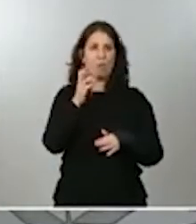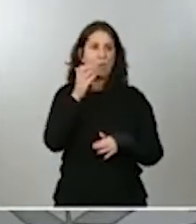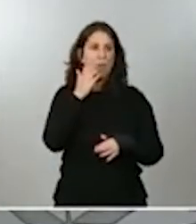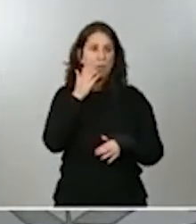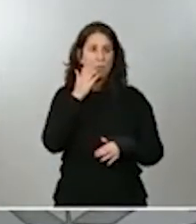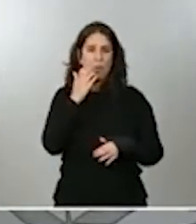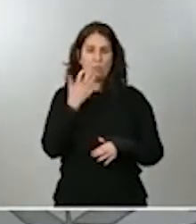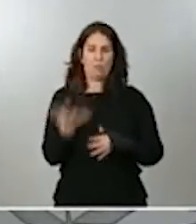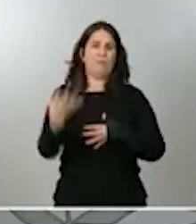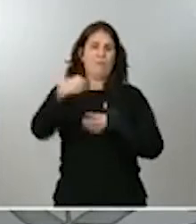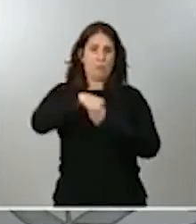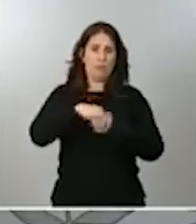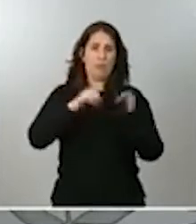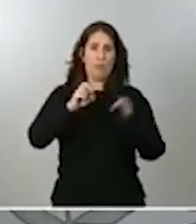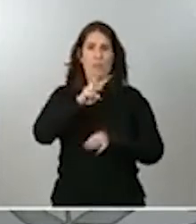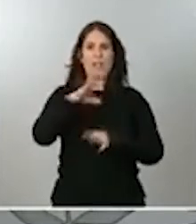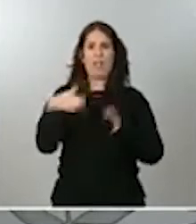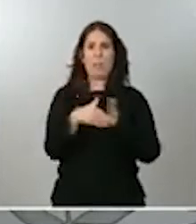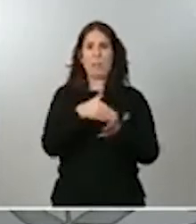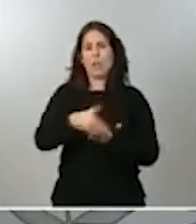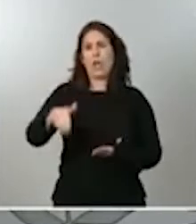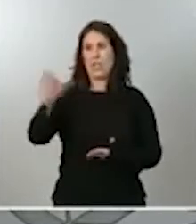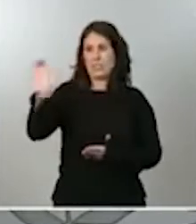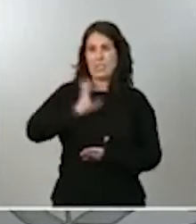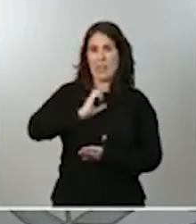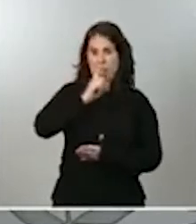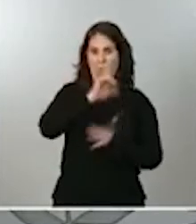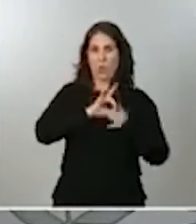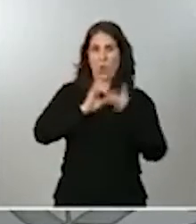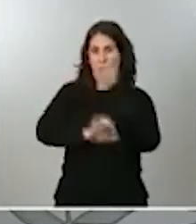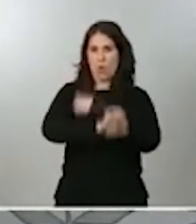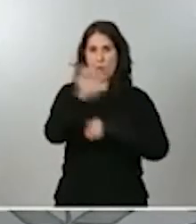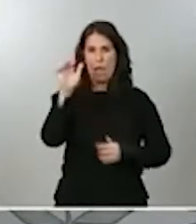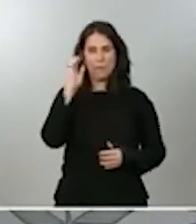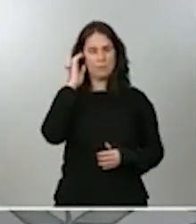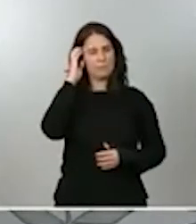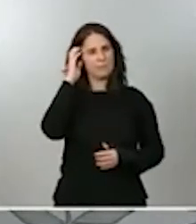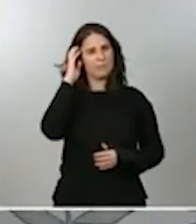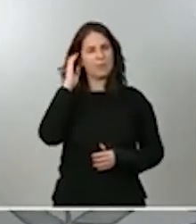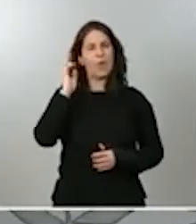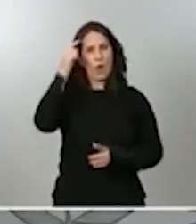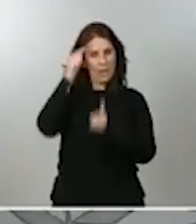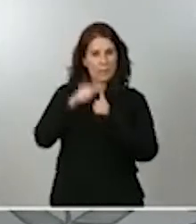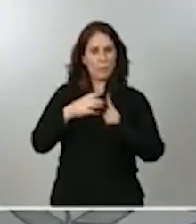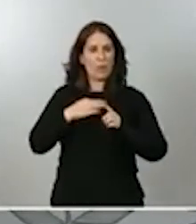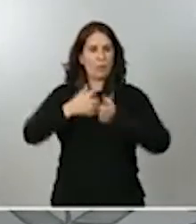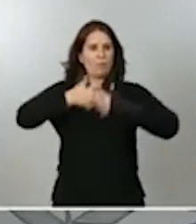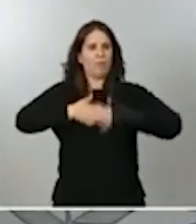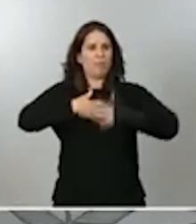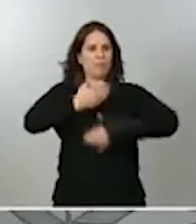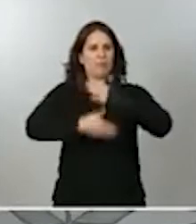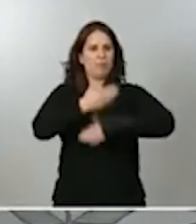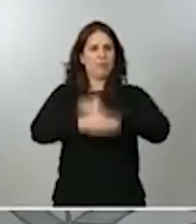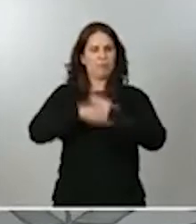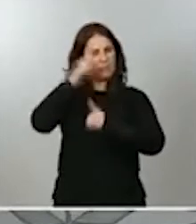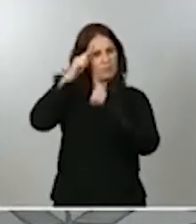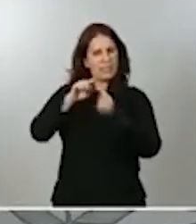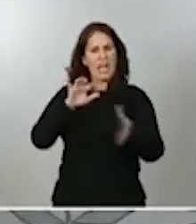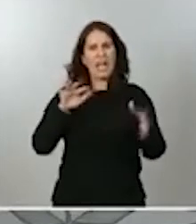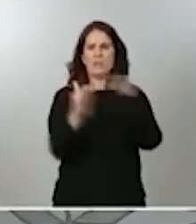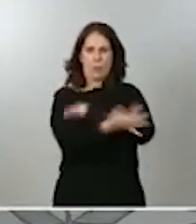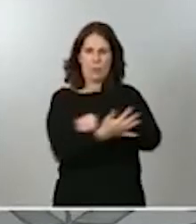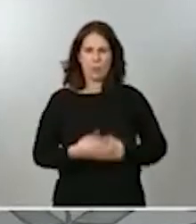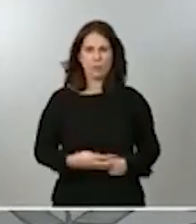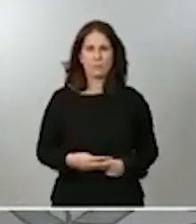millones procedentes de la Unión Europea, para activar todos los resortes de cambios transformadores que necesita nuestro país.